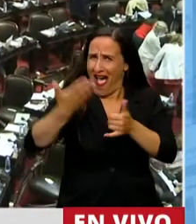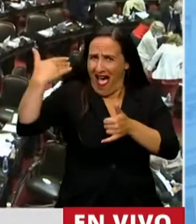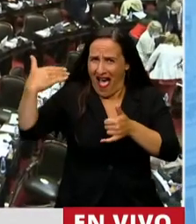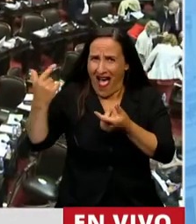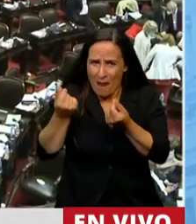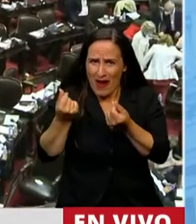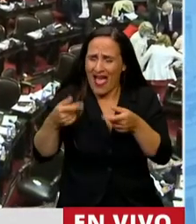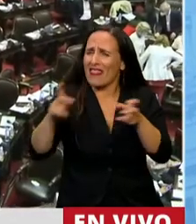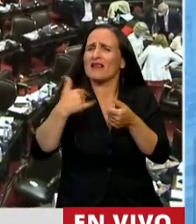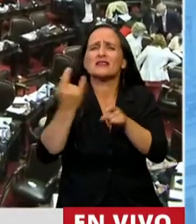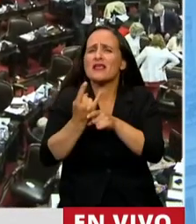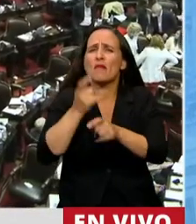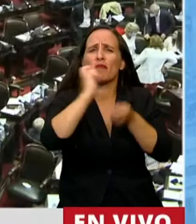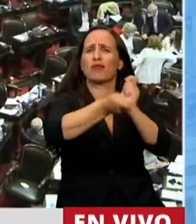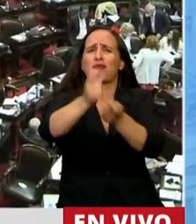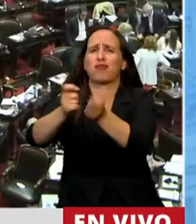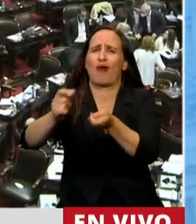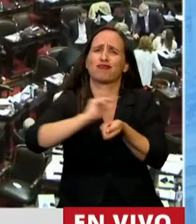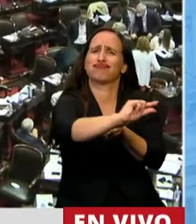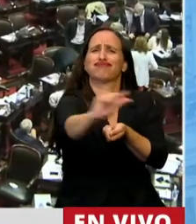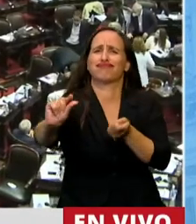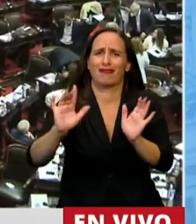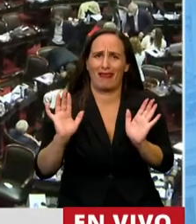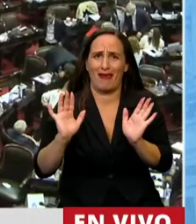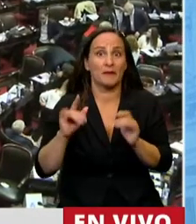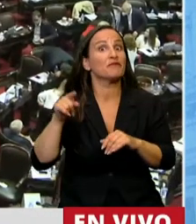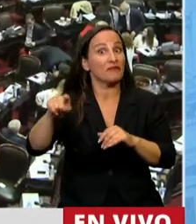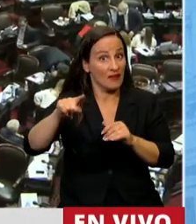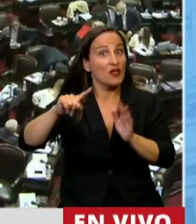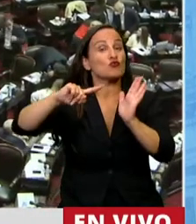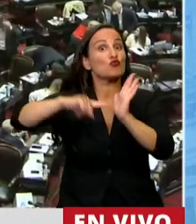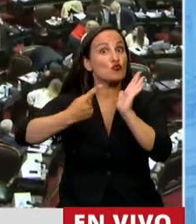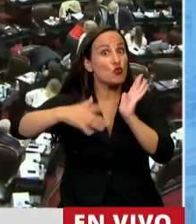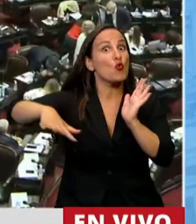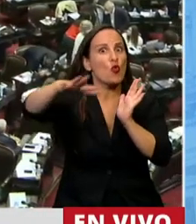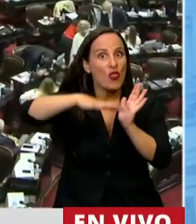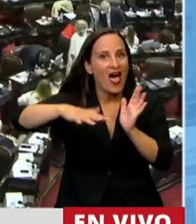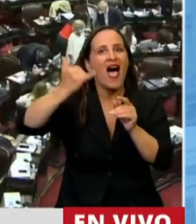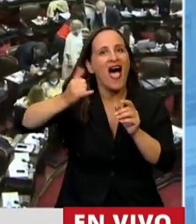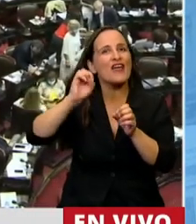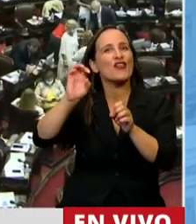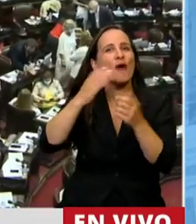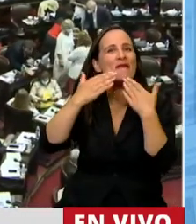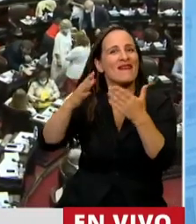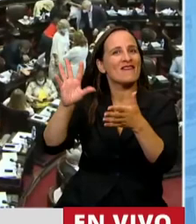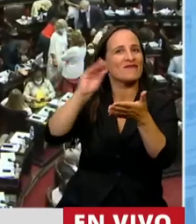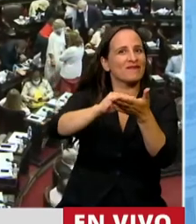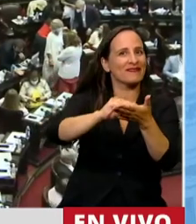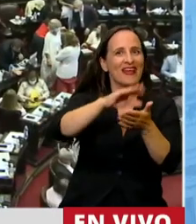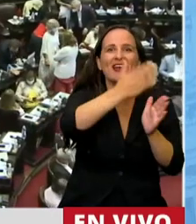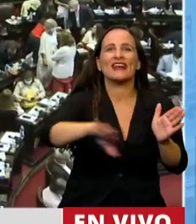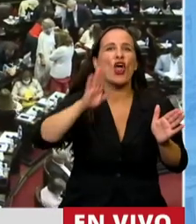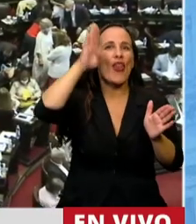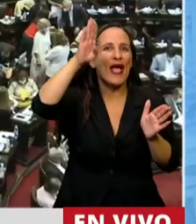obras de beneficencia. Lleva en su nombre una ciudad, Villa Regina, la Perla del Valle, allá en Río Negro,